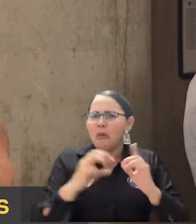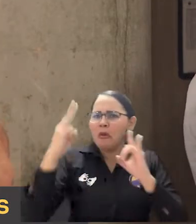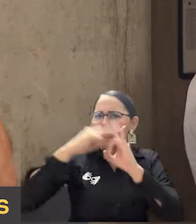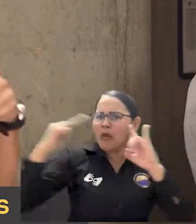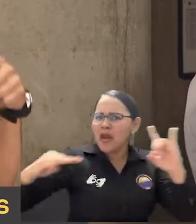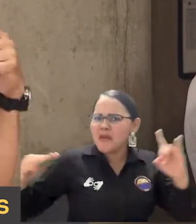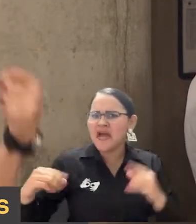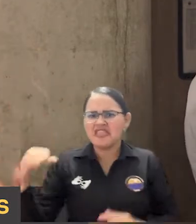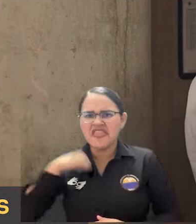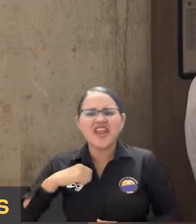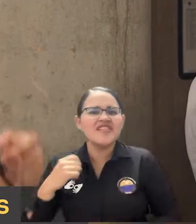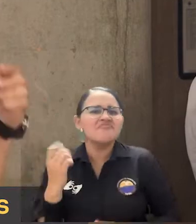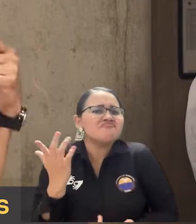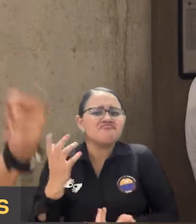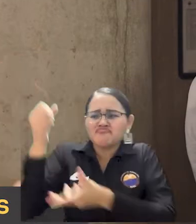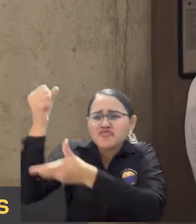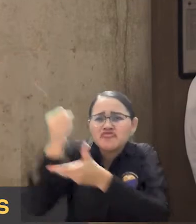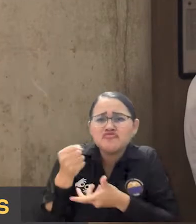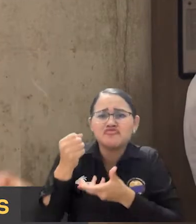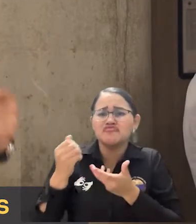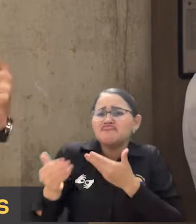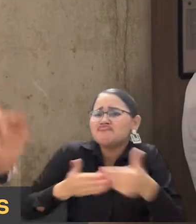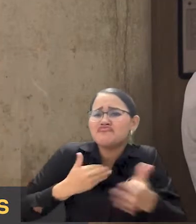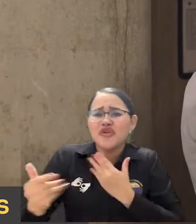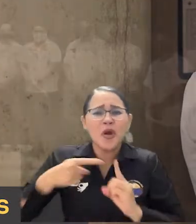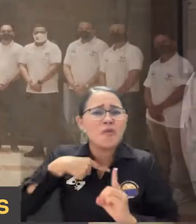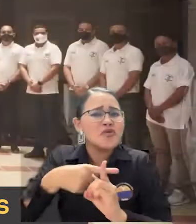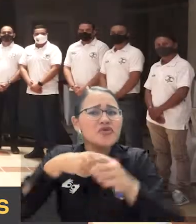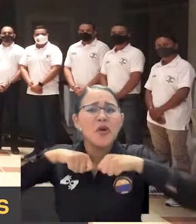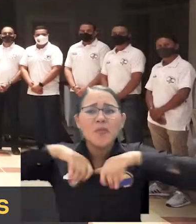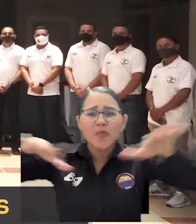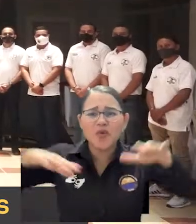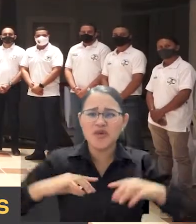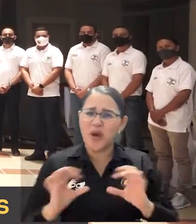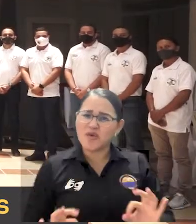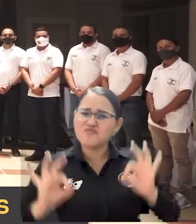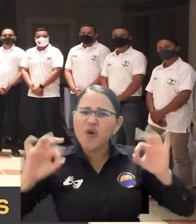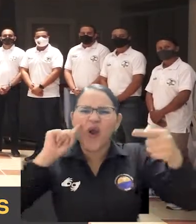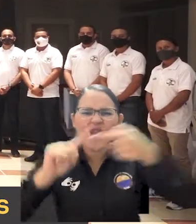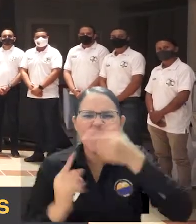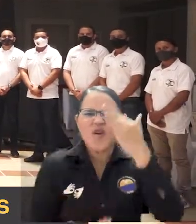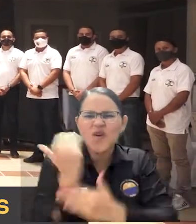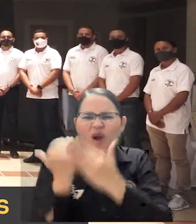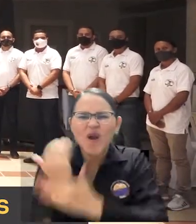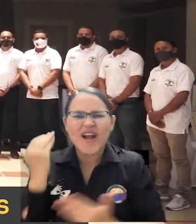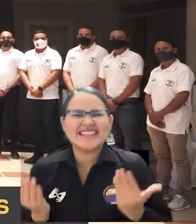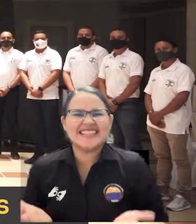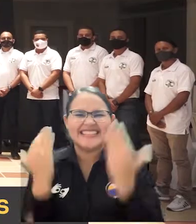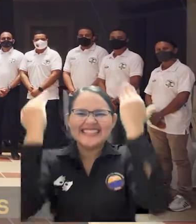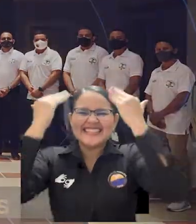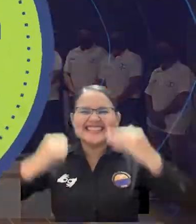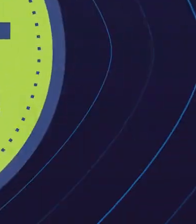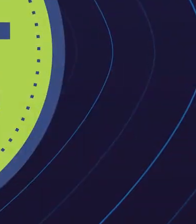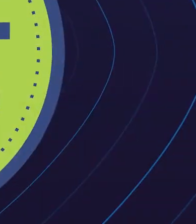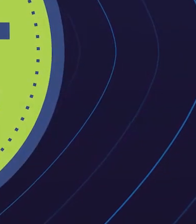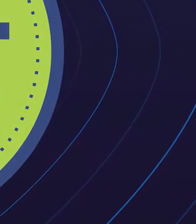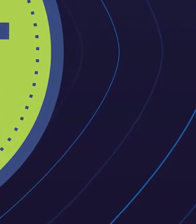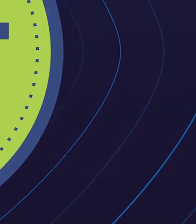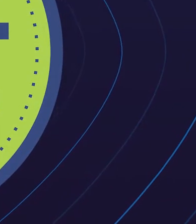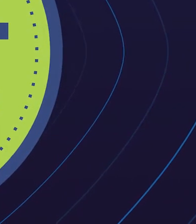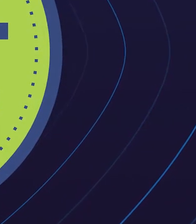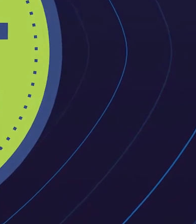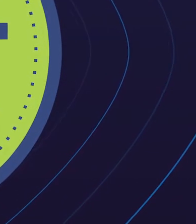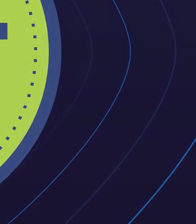y con una creatividad y una capacidad de innovar permanente. Universidad del Magdalena, más incluyente